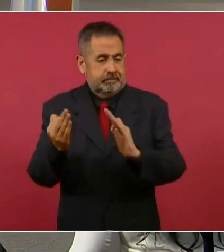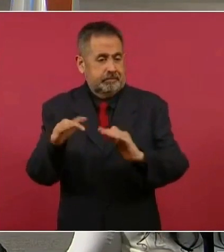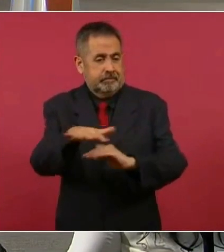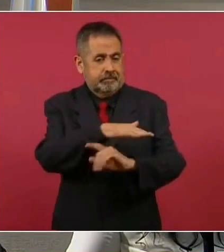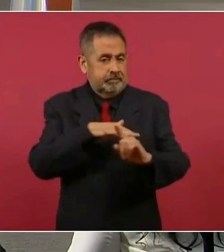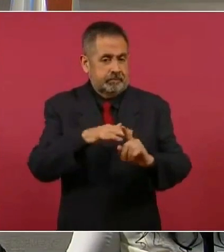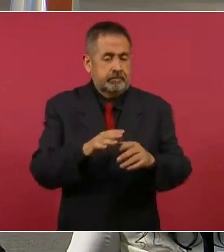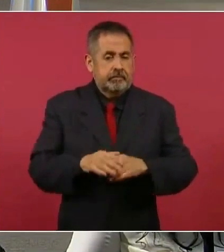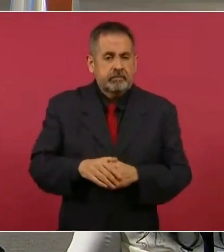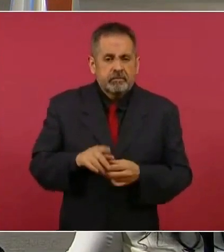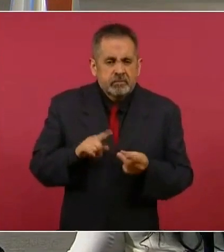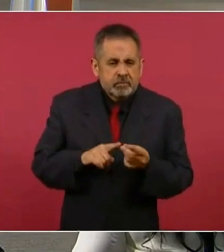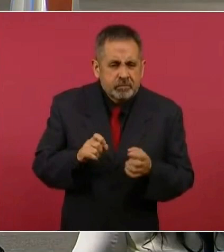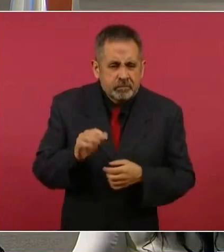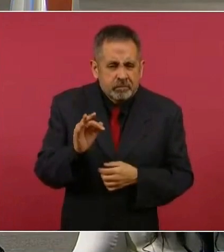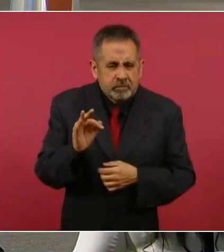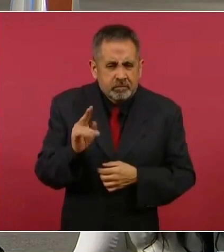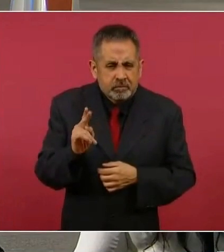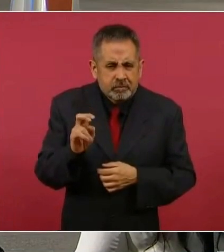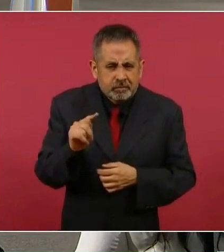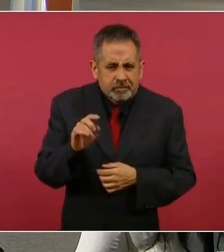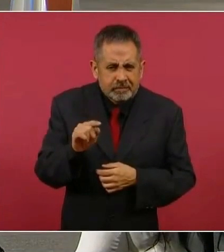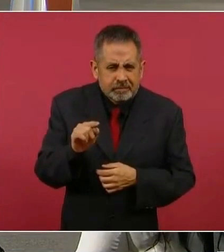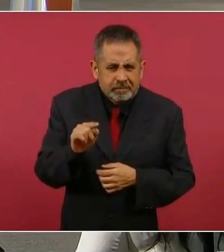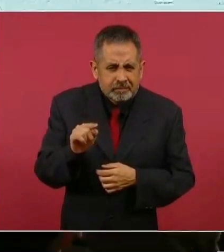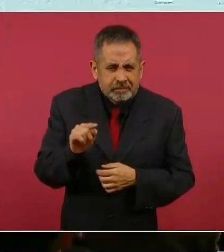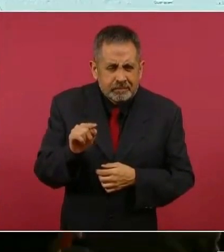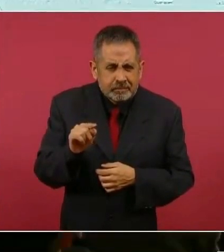¿Dónde está el fuerte? Aquí. Abajito.